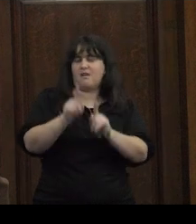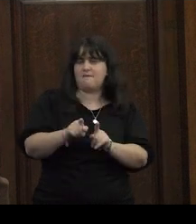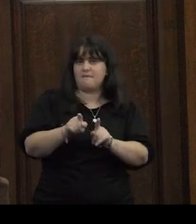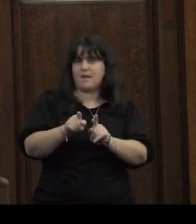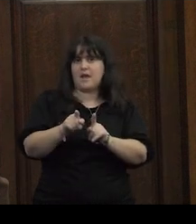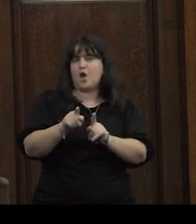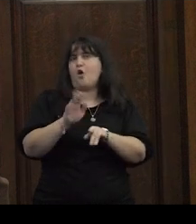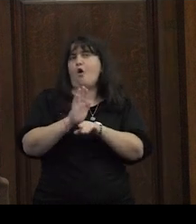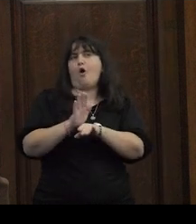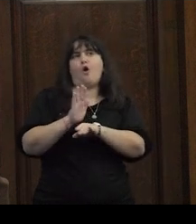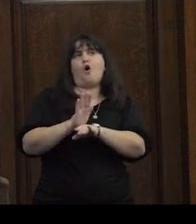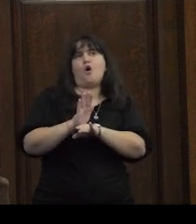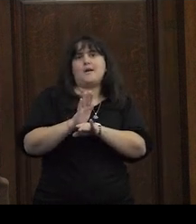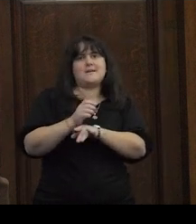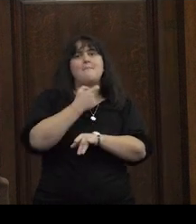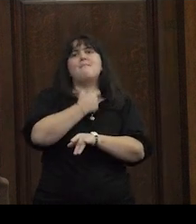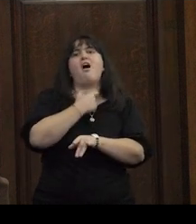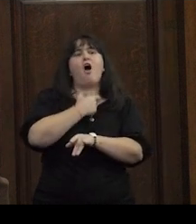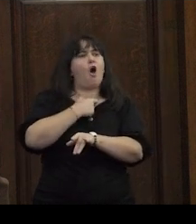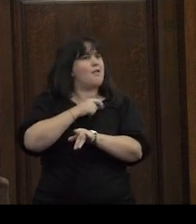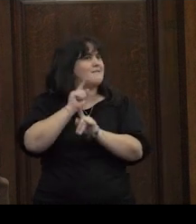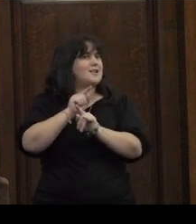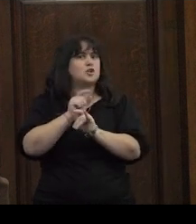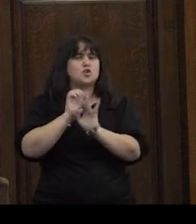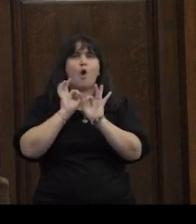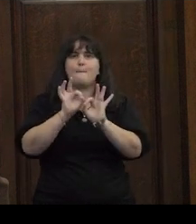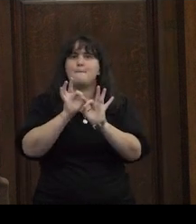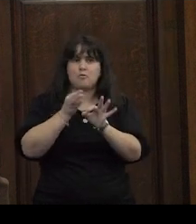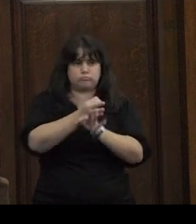en una especie de pedagoga todo terreno